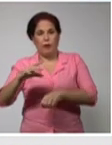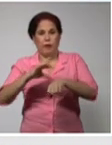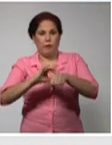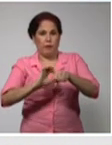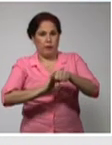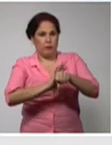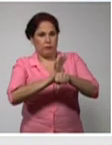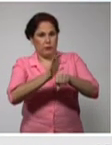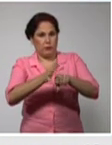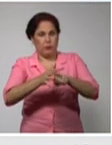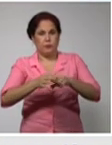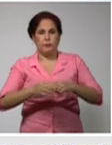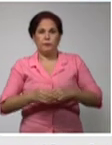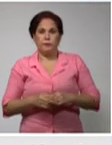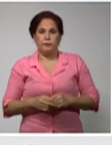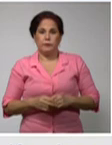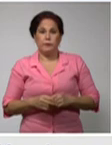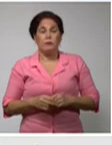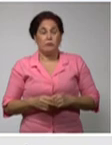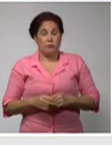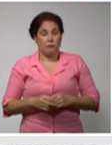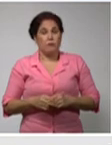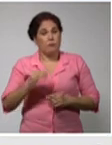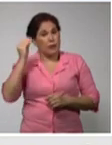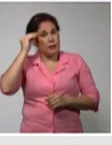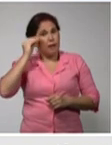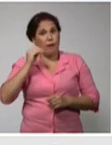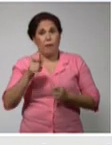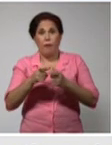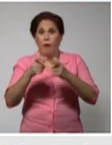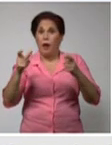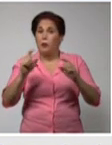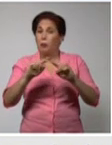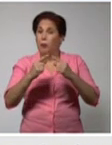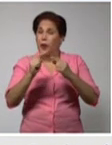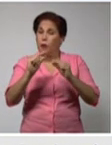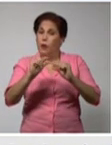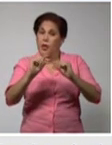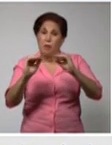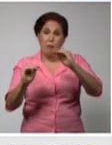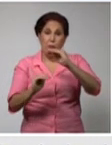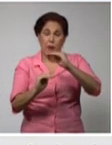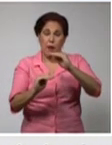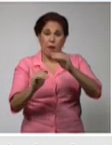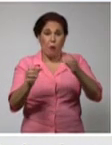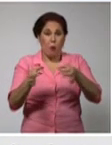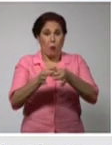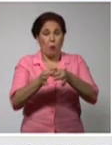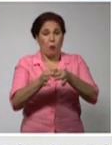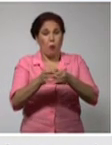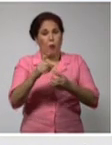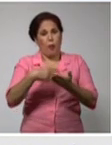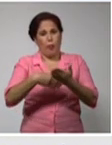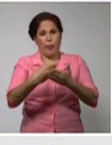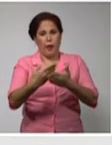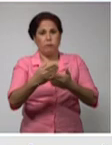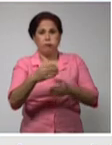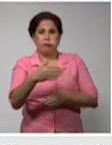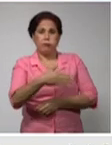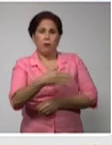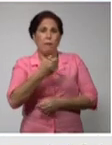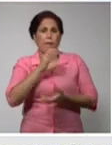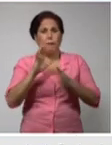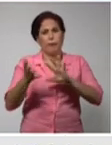Un número de activos alto, pero inferior a lo que hemos tenido en los últimos días, que llegamos a tener